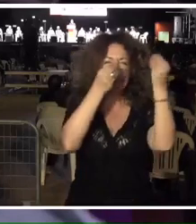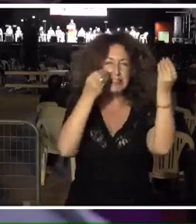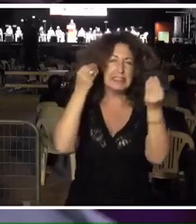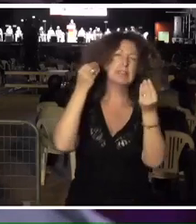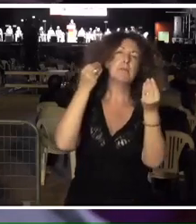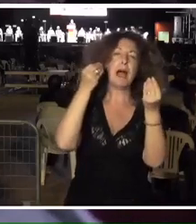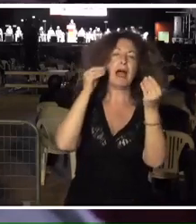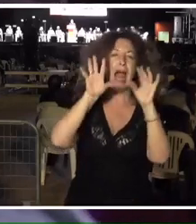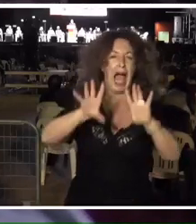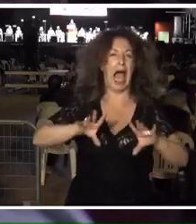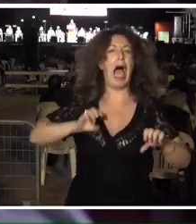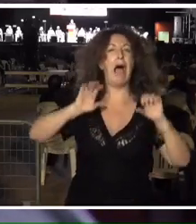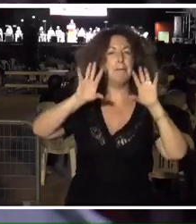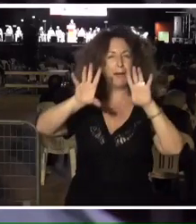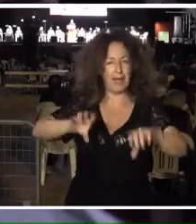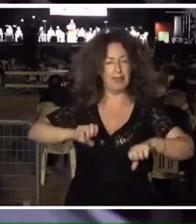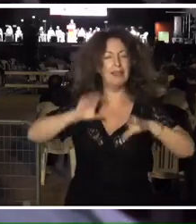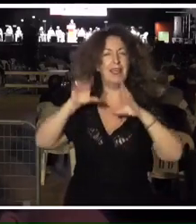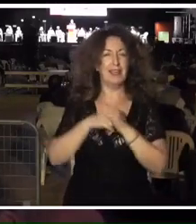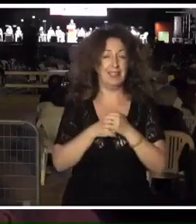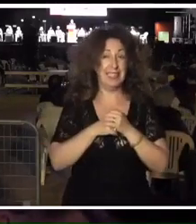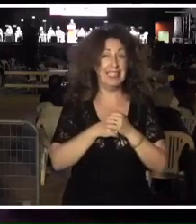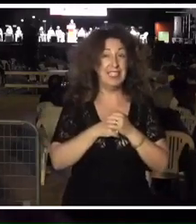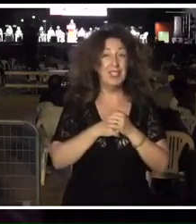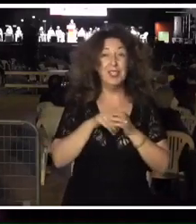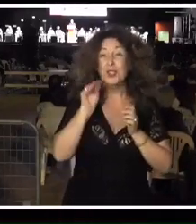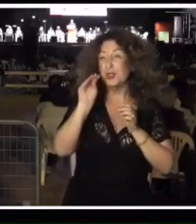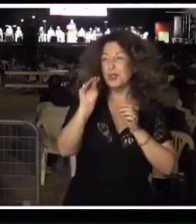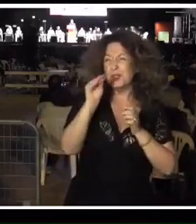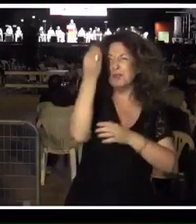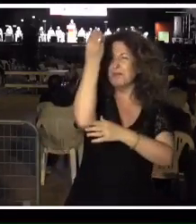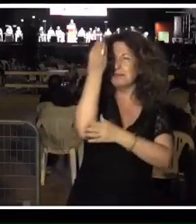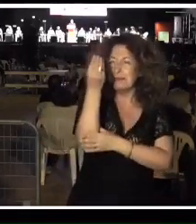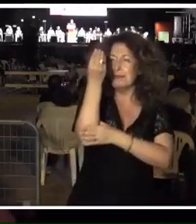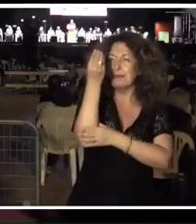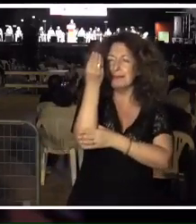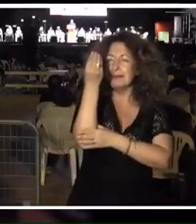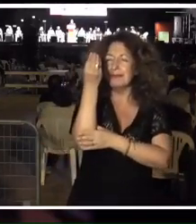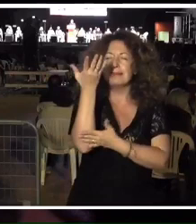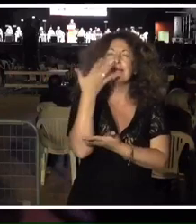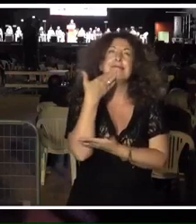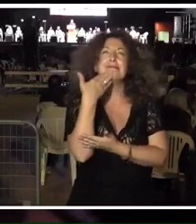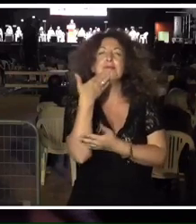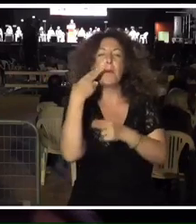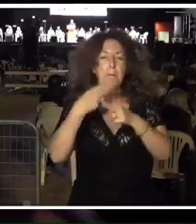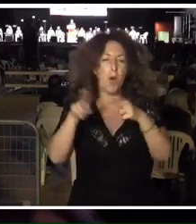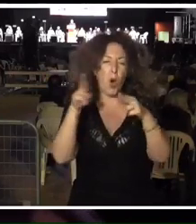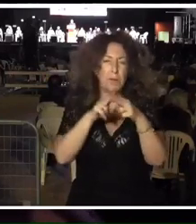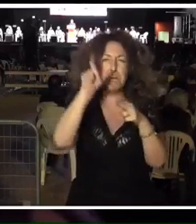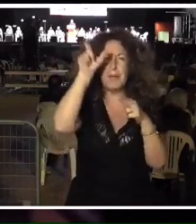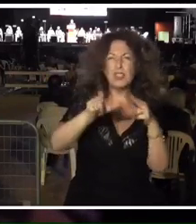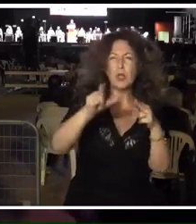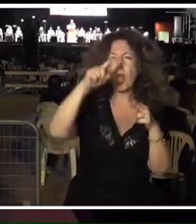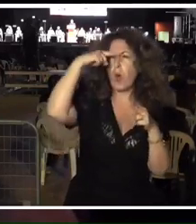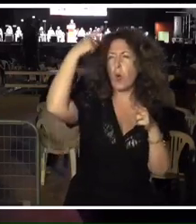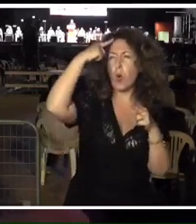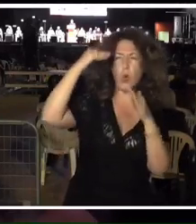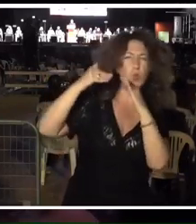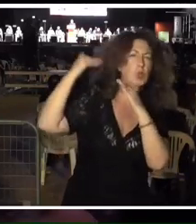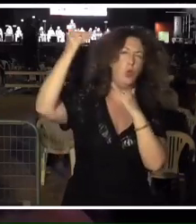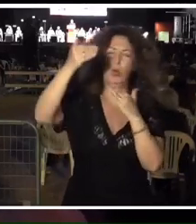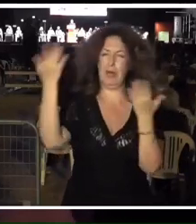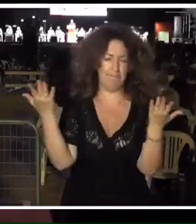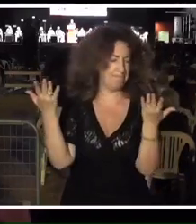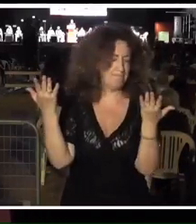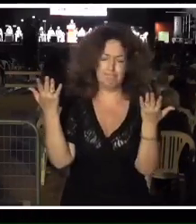Y yo creo que esa figura política de un militante de base, pero sobre todo de una persona con una cultura enorme,